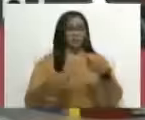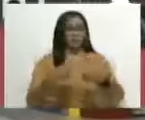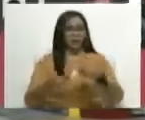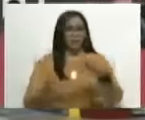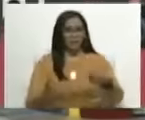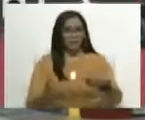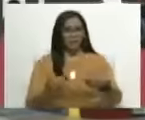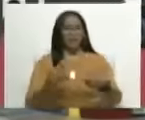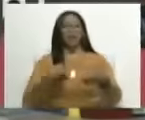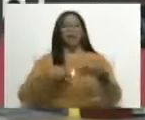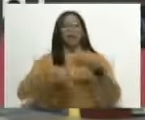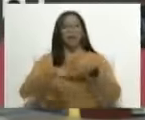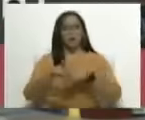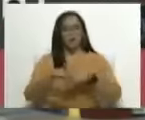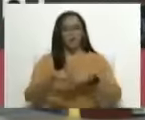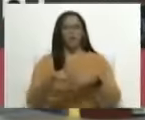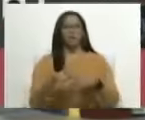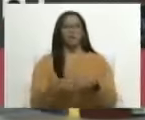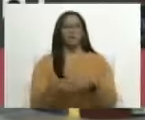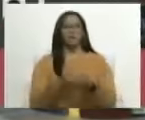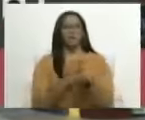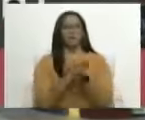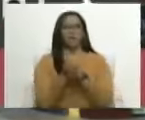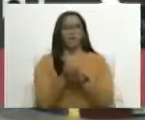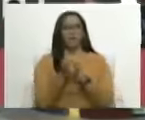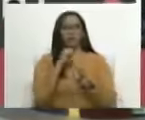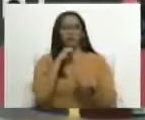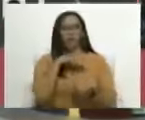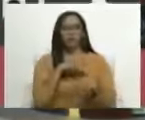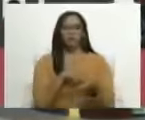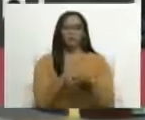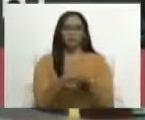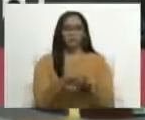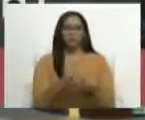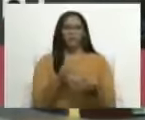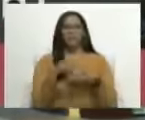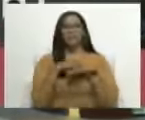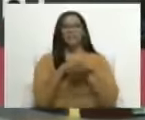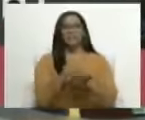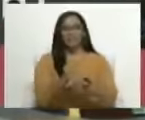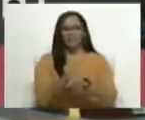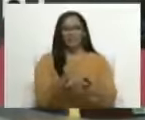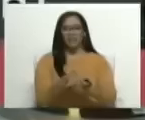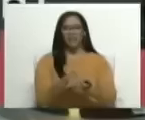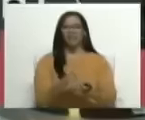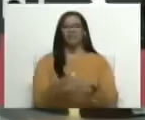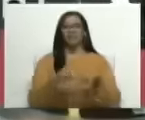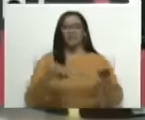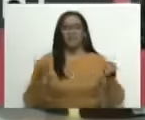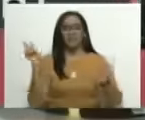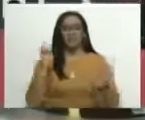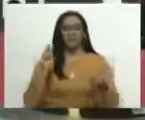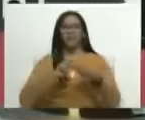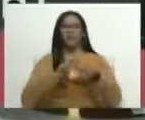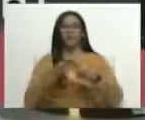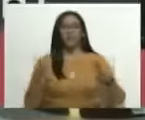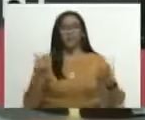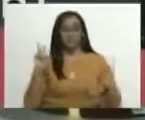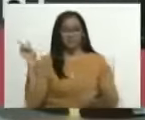a un referéndum de carácter histórico por la integridad territorial de Venezuela. Por la paz de Venezuela.